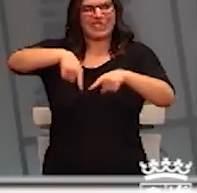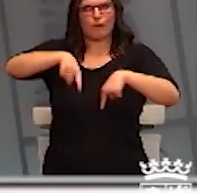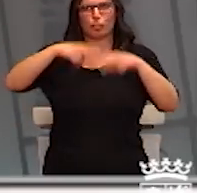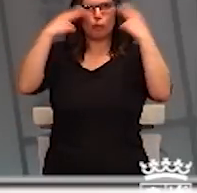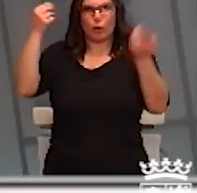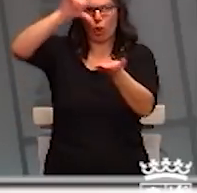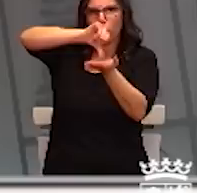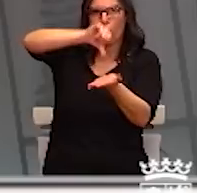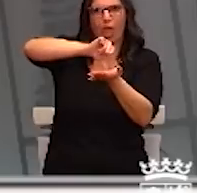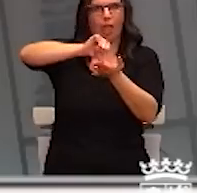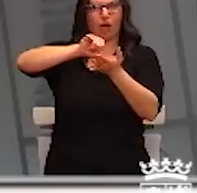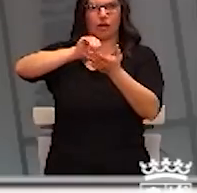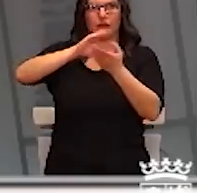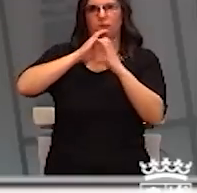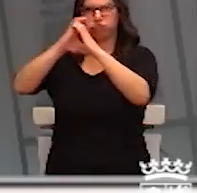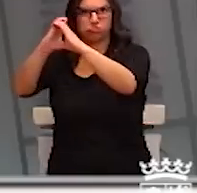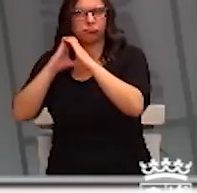urbano, interurbano,